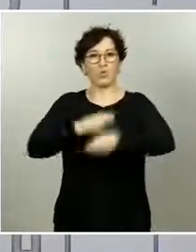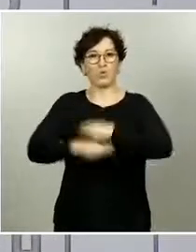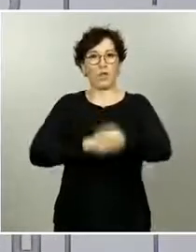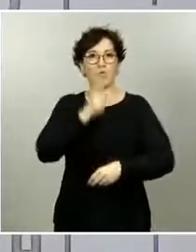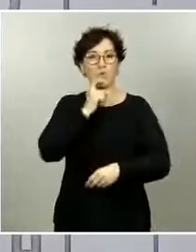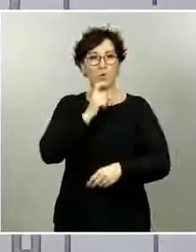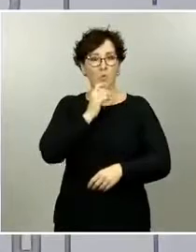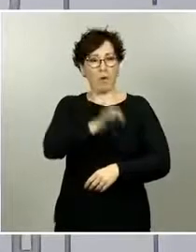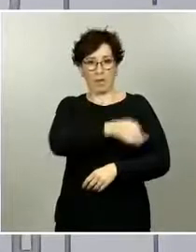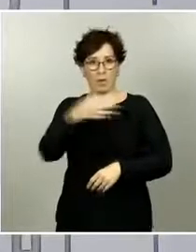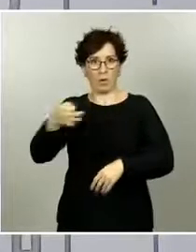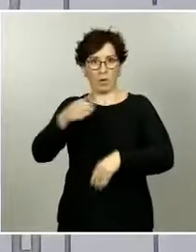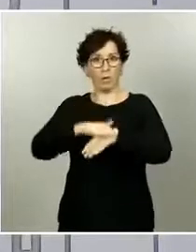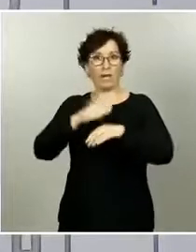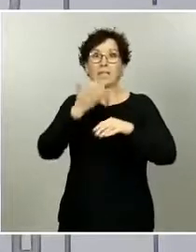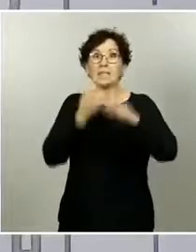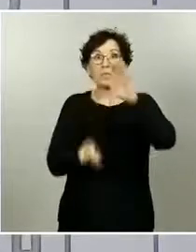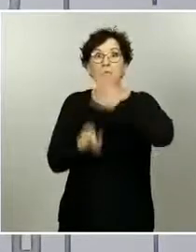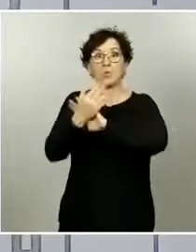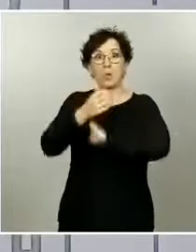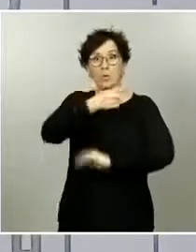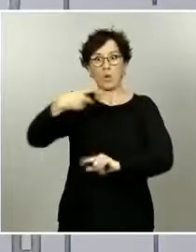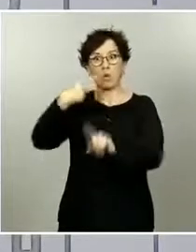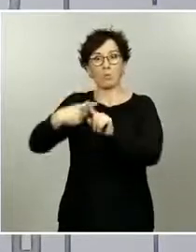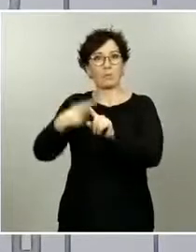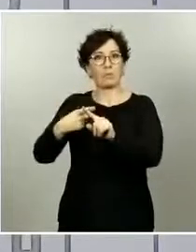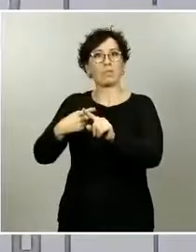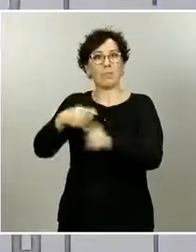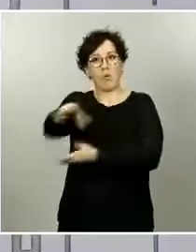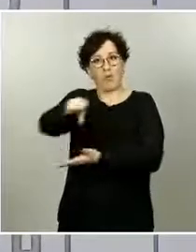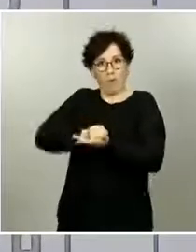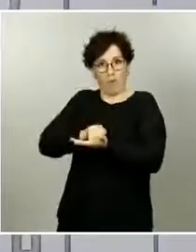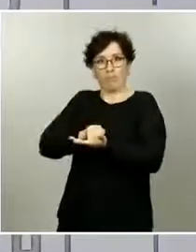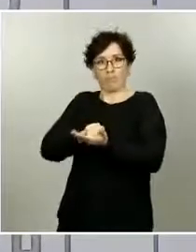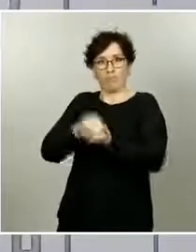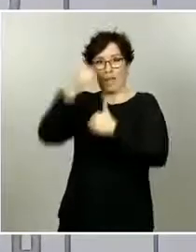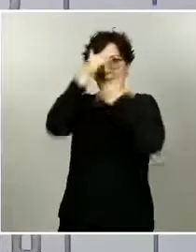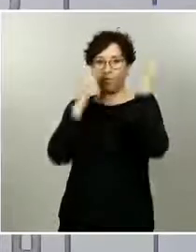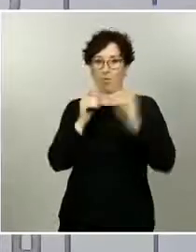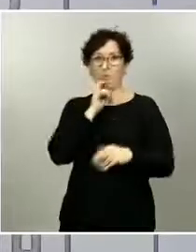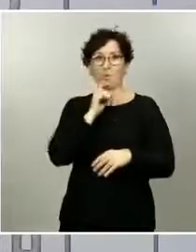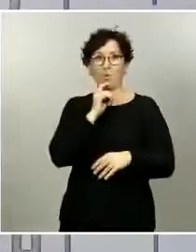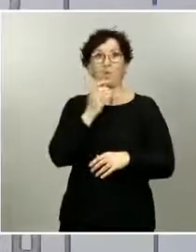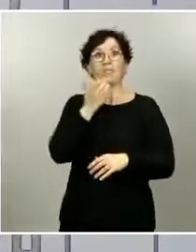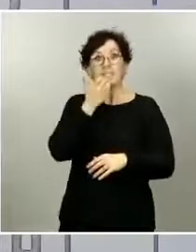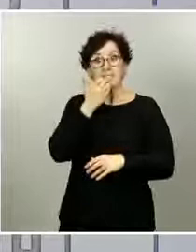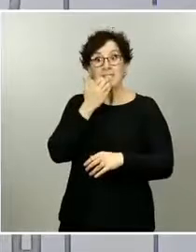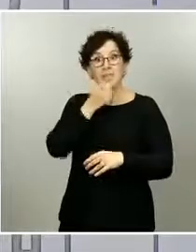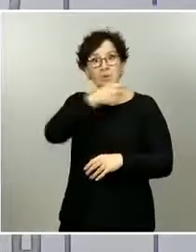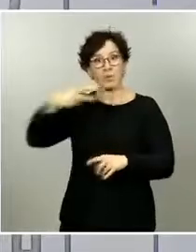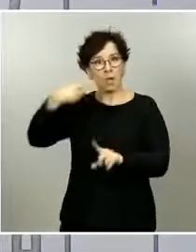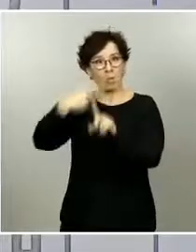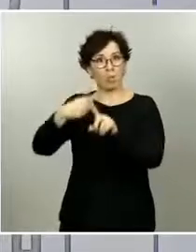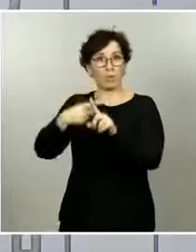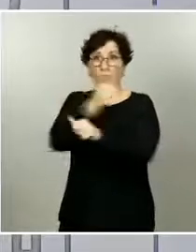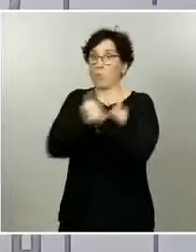clínico y sobre todo a unos mecanismos adecuados para la toma a cargo de aquellos que puedan dar positivo. Un tese lógico